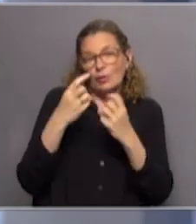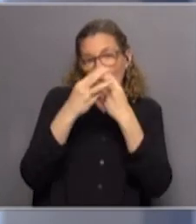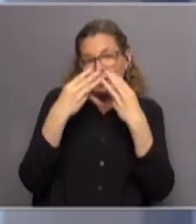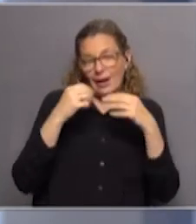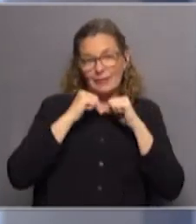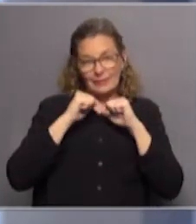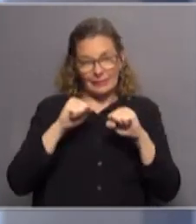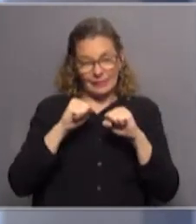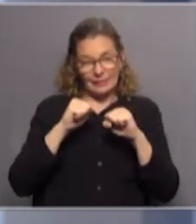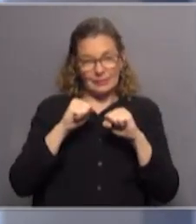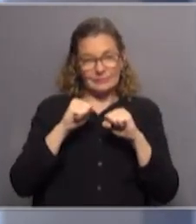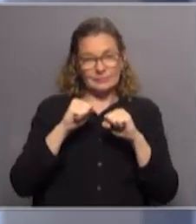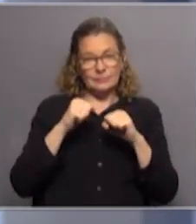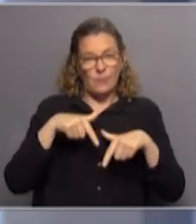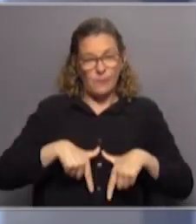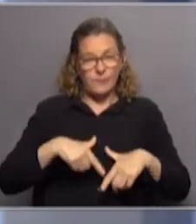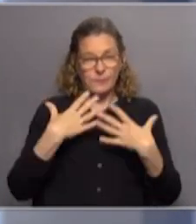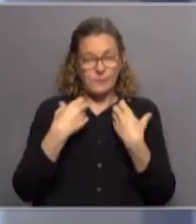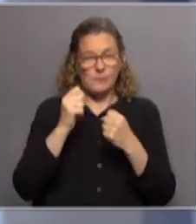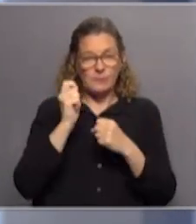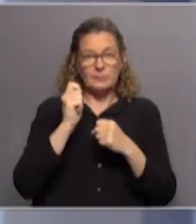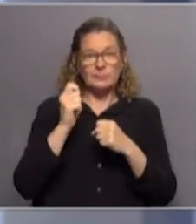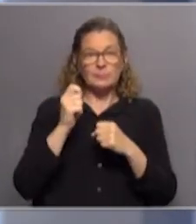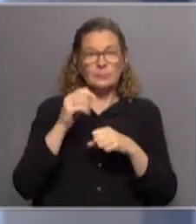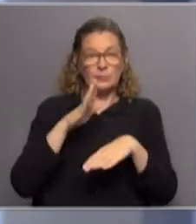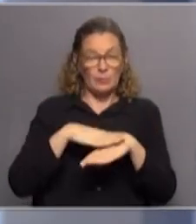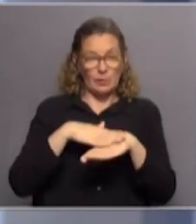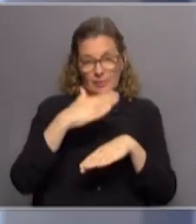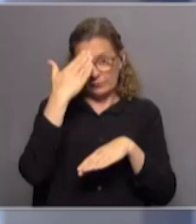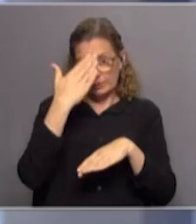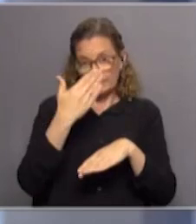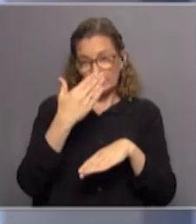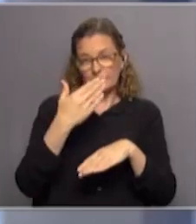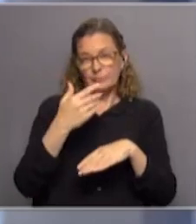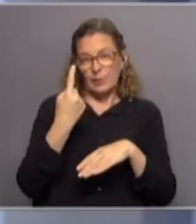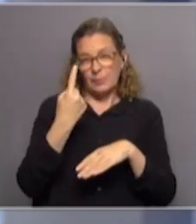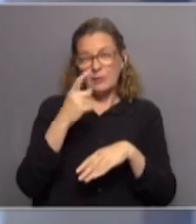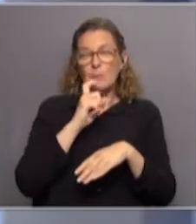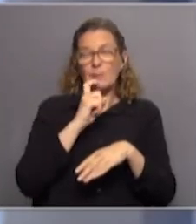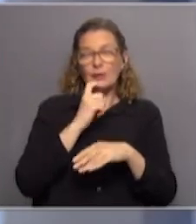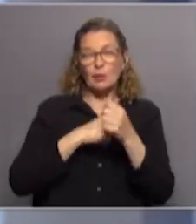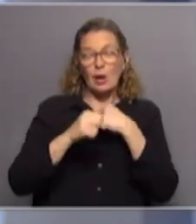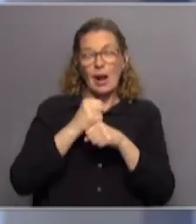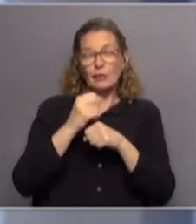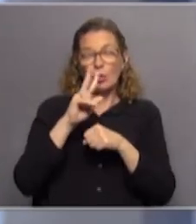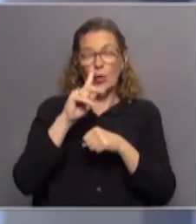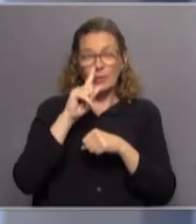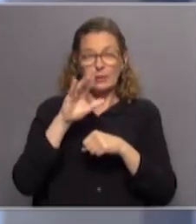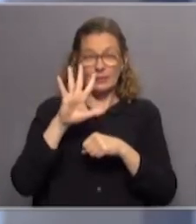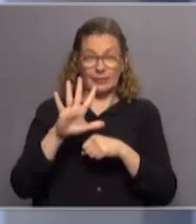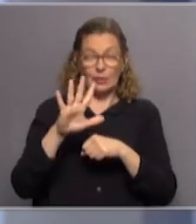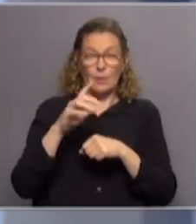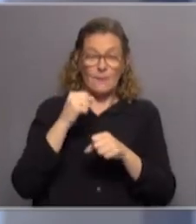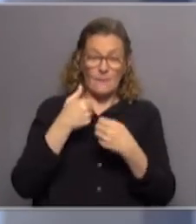Secretaría de los Ministerios de Salud Pública bajo los gobiernos del Frente Amplio. O lo fue a partir del 1 de marzo del año 2005 cuando